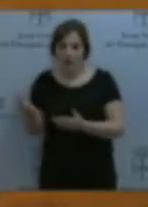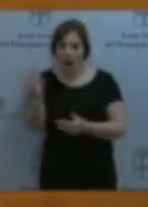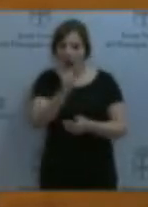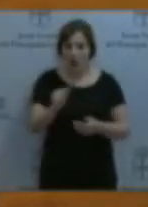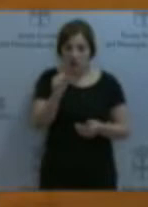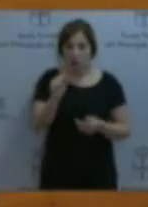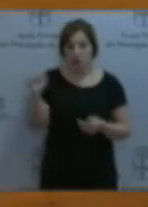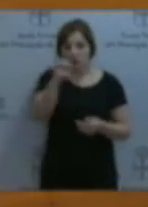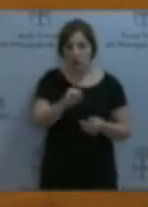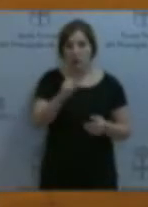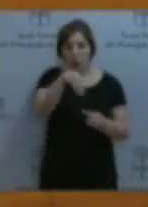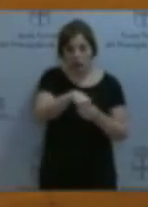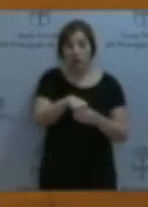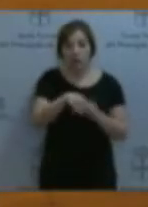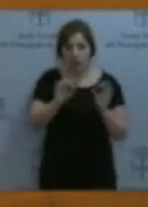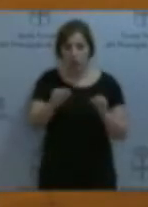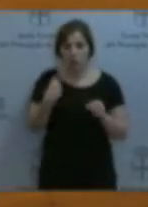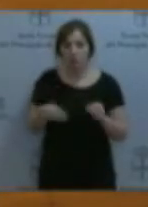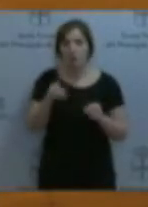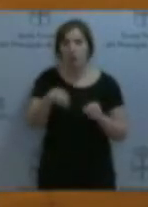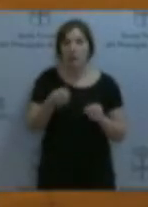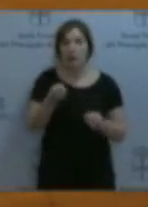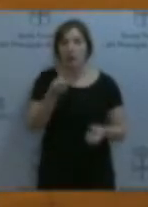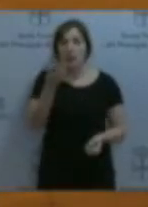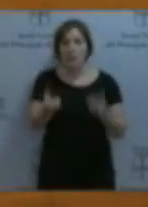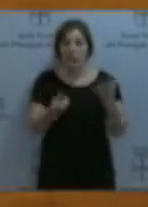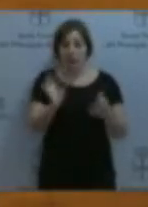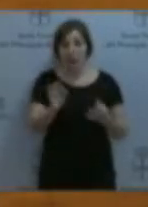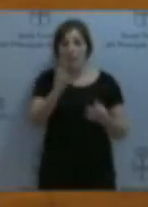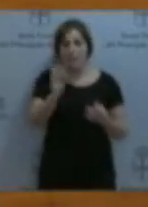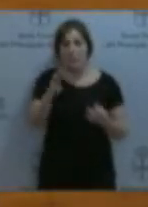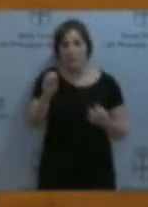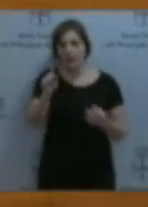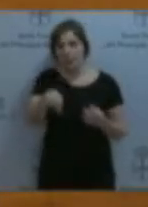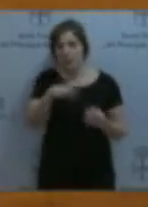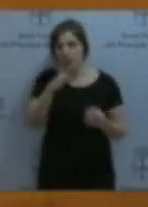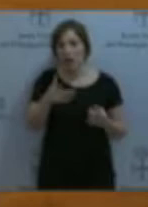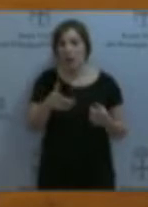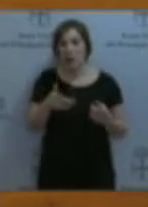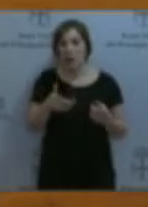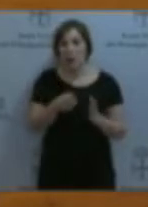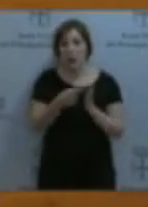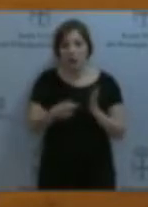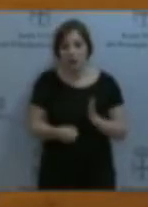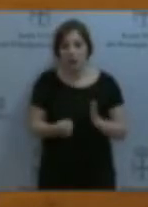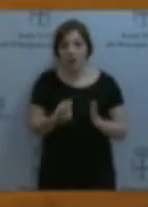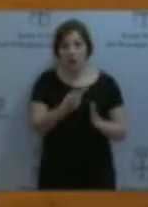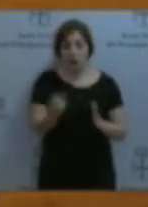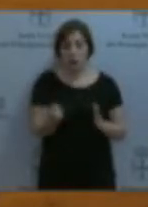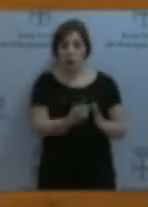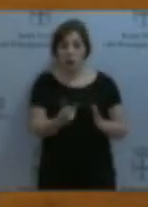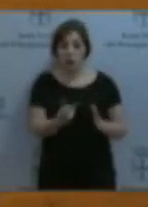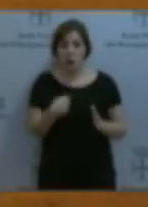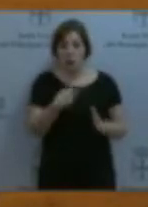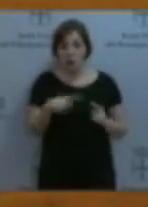categoría, el plumero de la pampa también, y para la erradicación, por ejemplo, de estas dos especies, Podemos Asturias ha